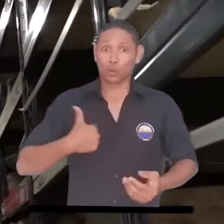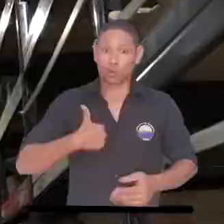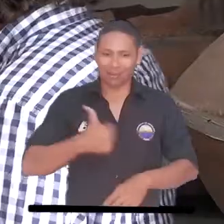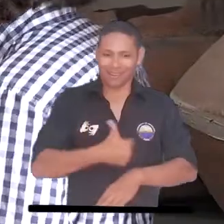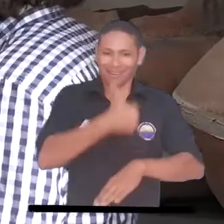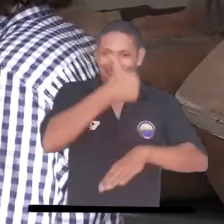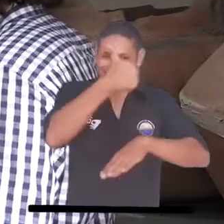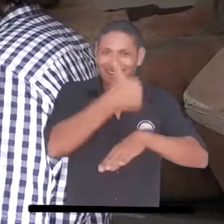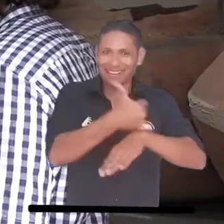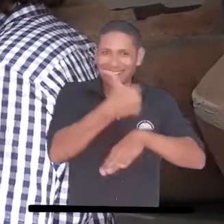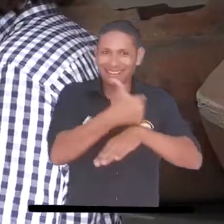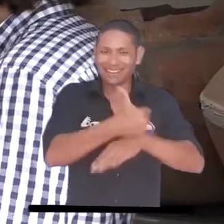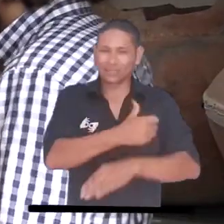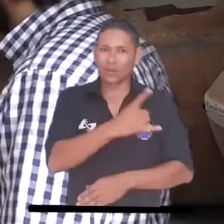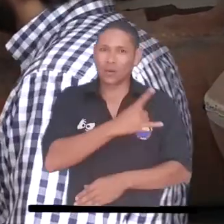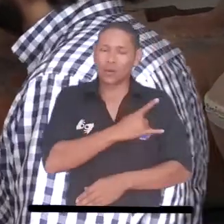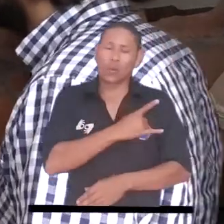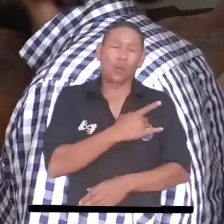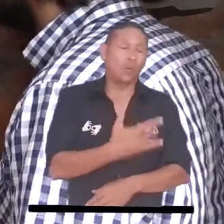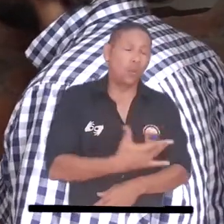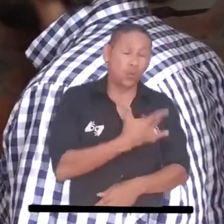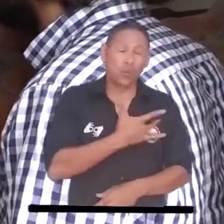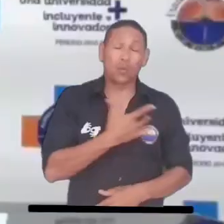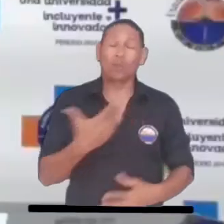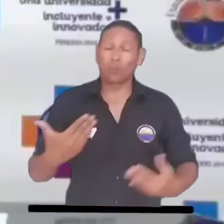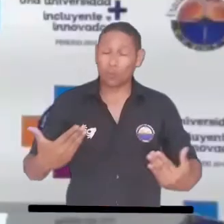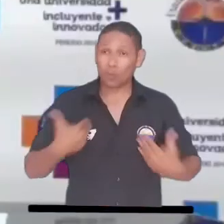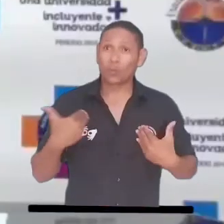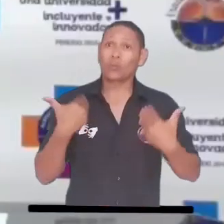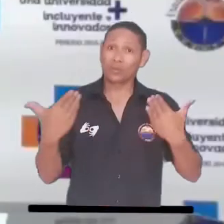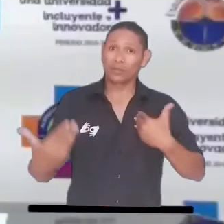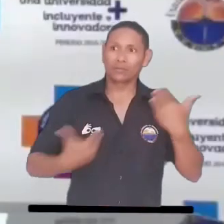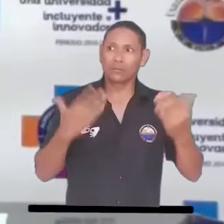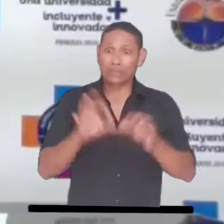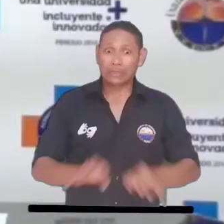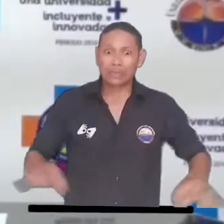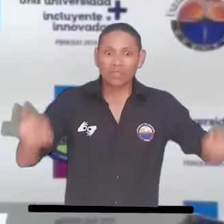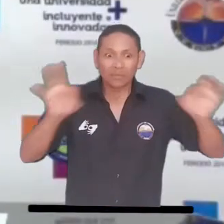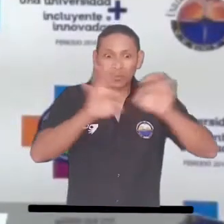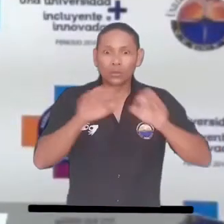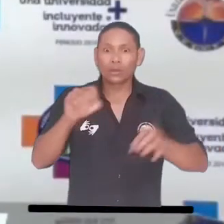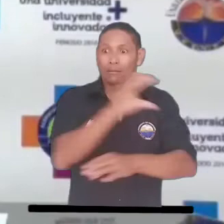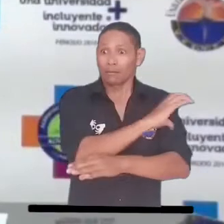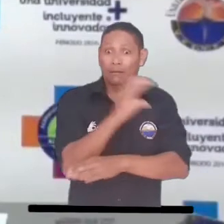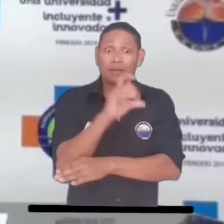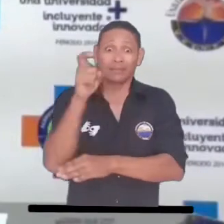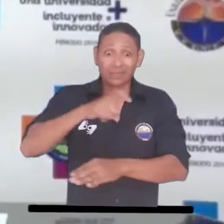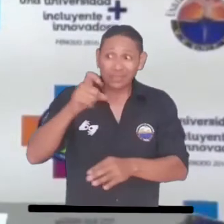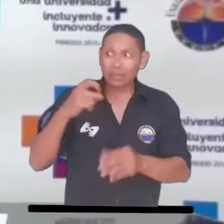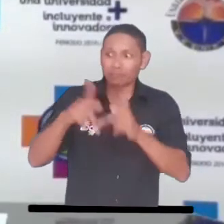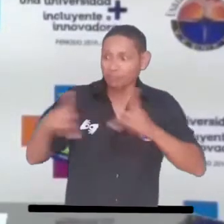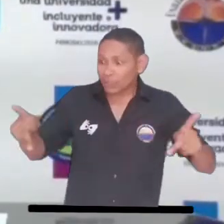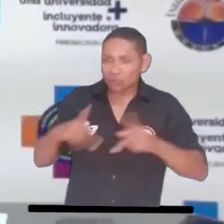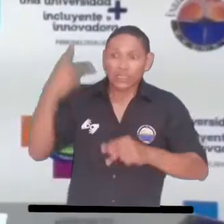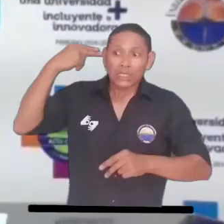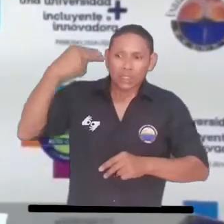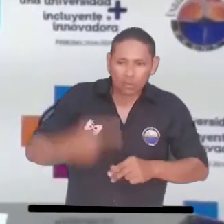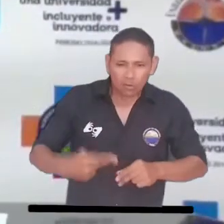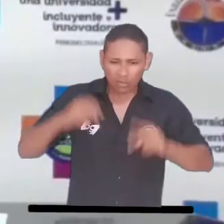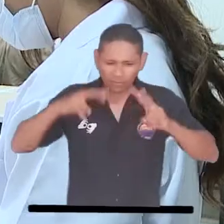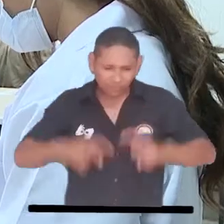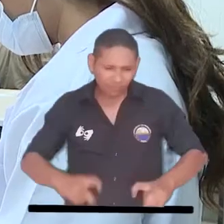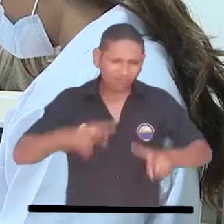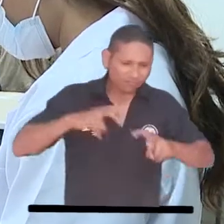Para mí como rector de esta universidad, pero también como un convencido de que el Caribe necesita formar también una base de historiadores